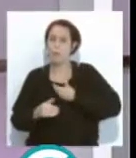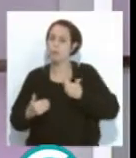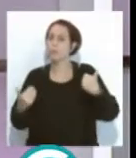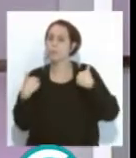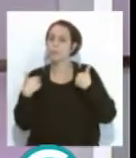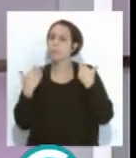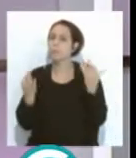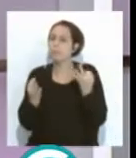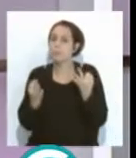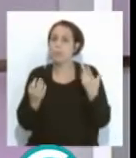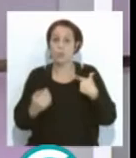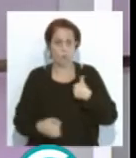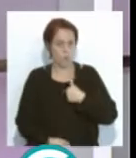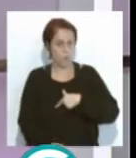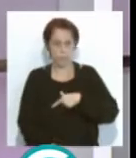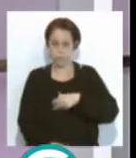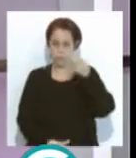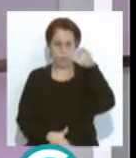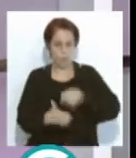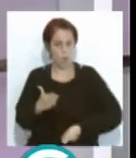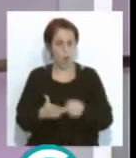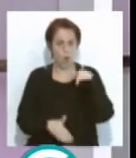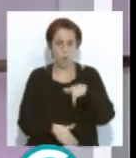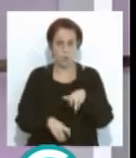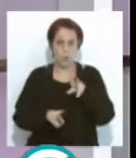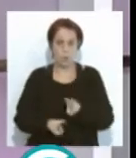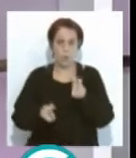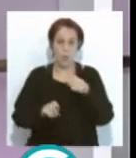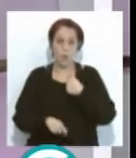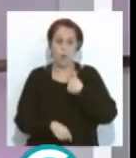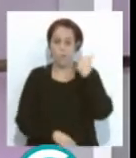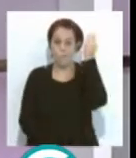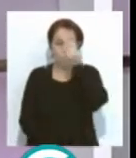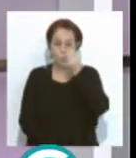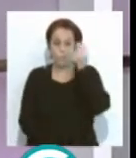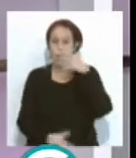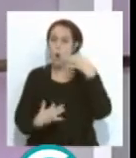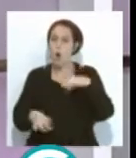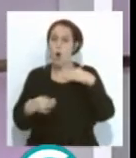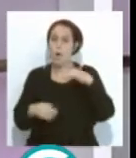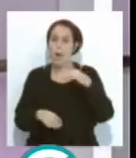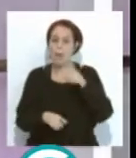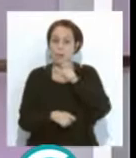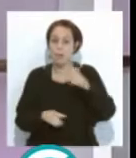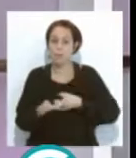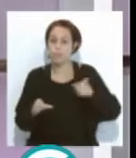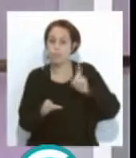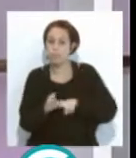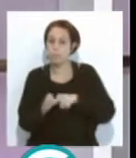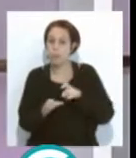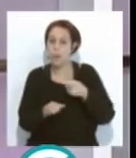Yo soy bastante tajante con esto porque no considero normal que quien participa sea